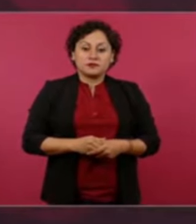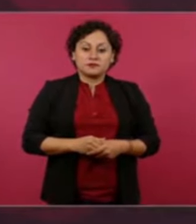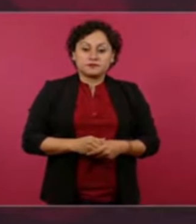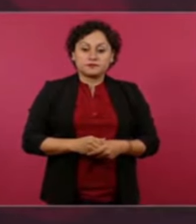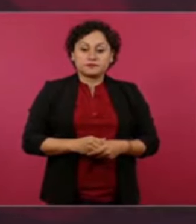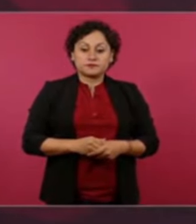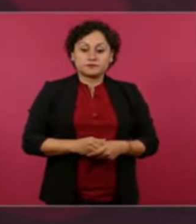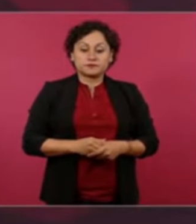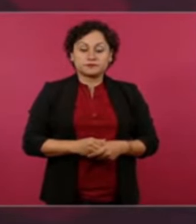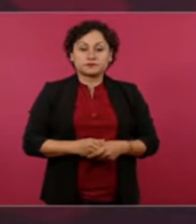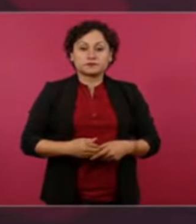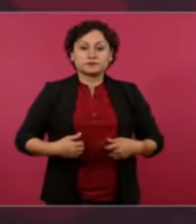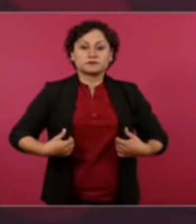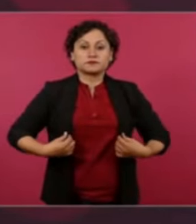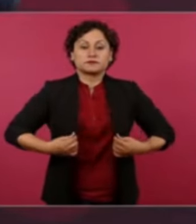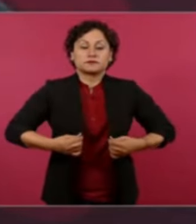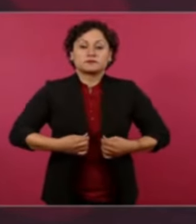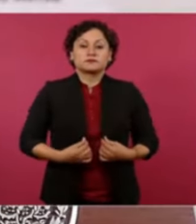está más